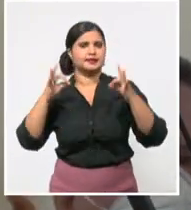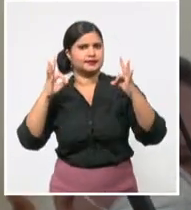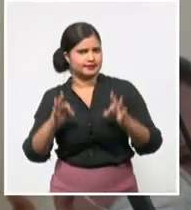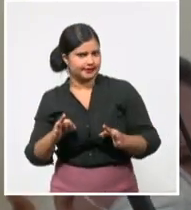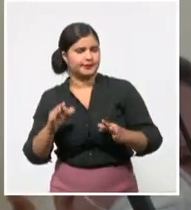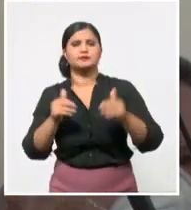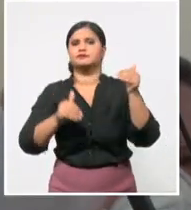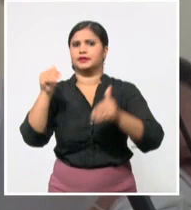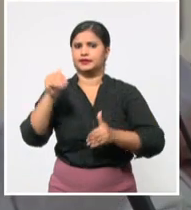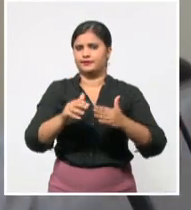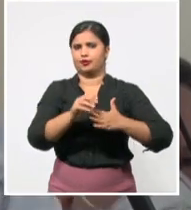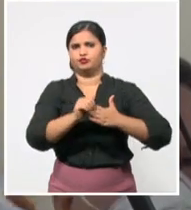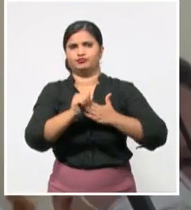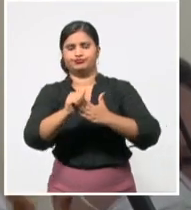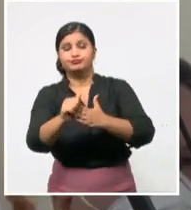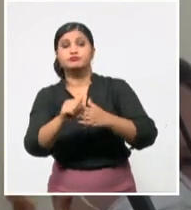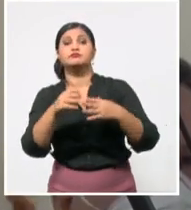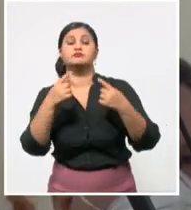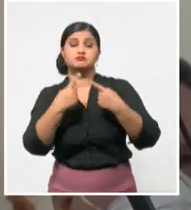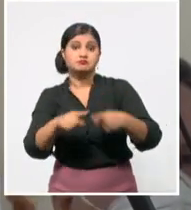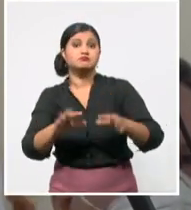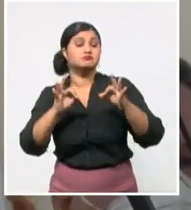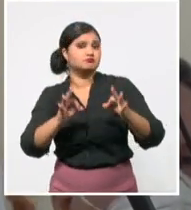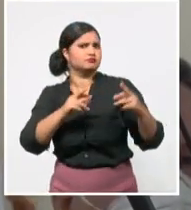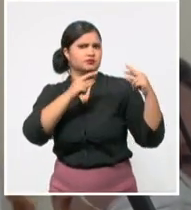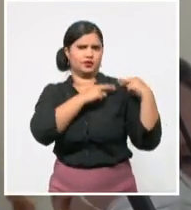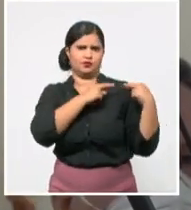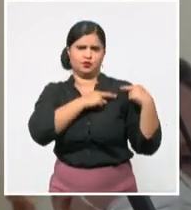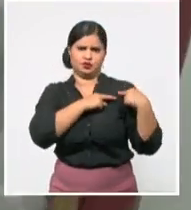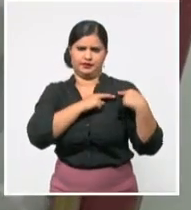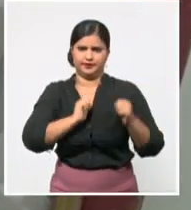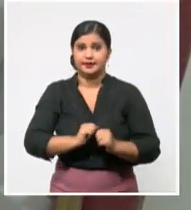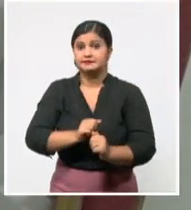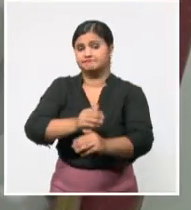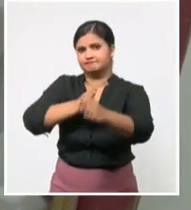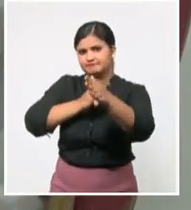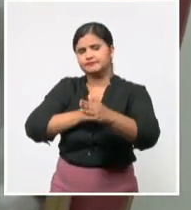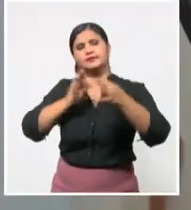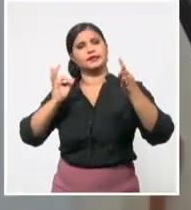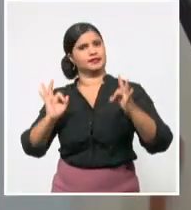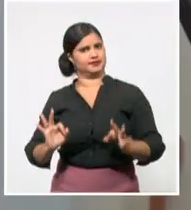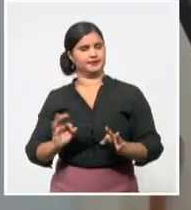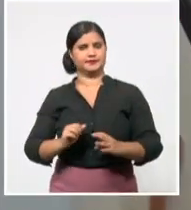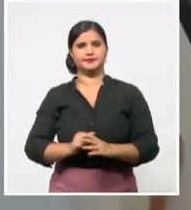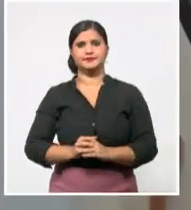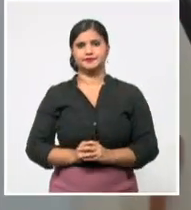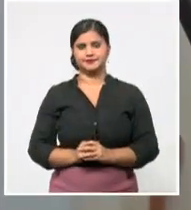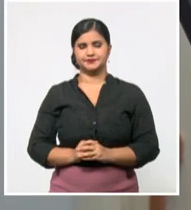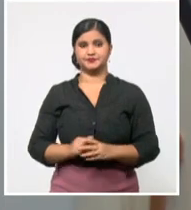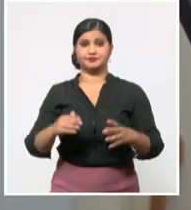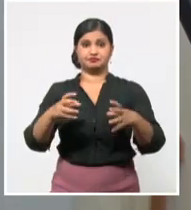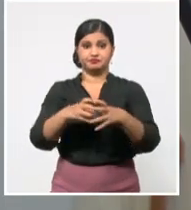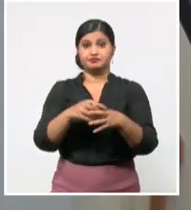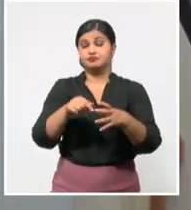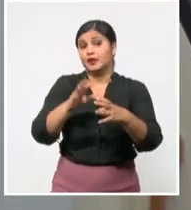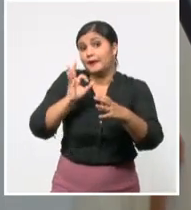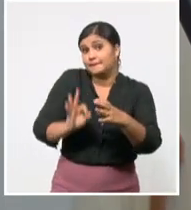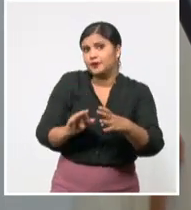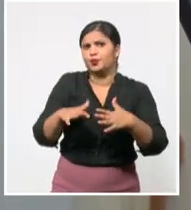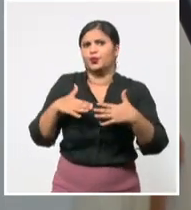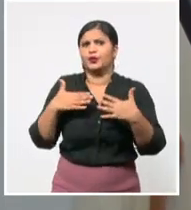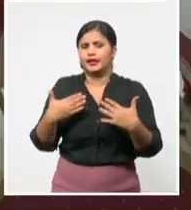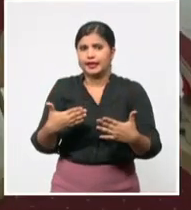dirigiendo municipios, dirigiendo incluso departamentos. Como ocurrió con la brigada de Lombardía, no faltaron las